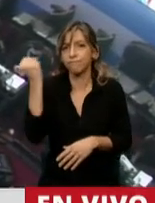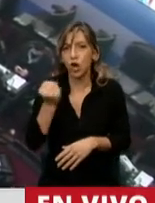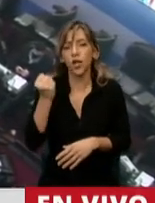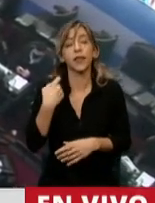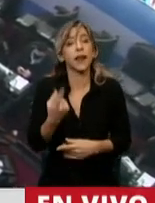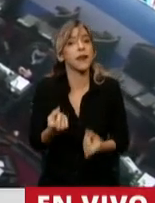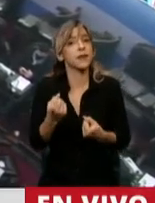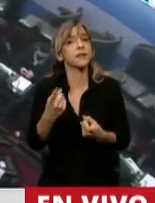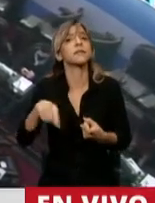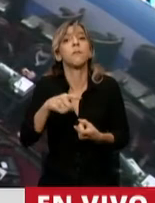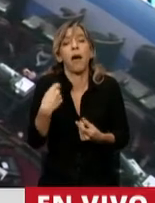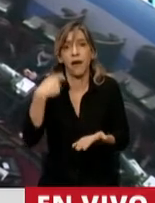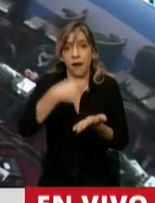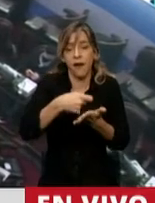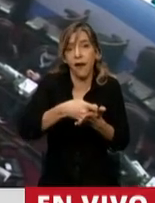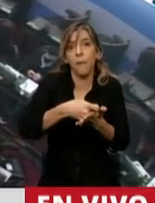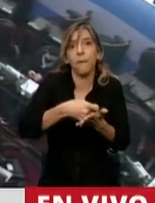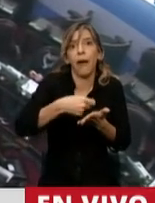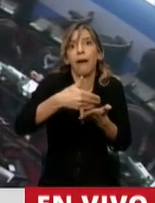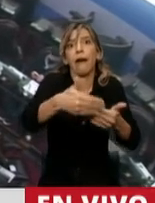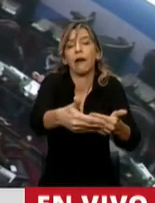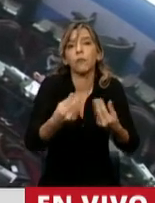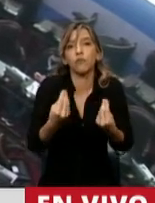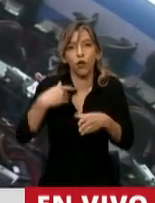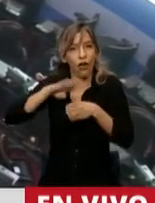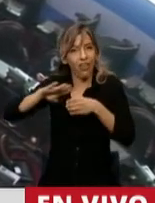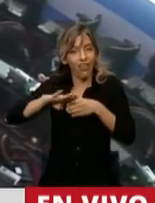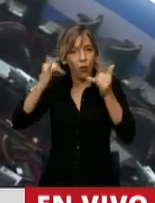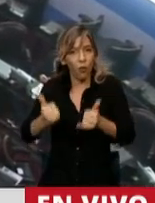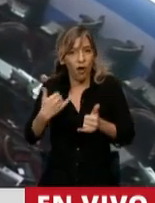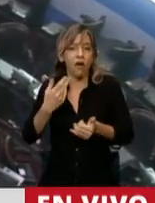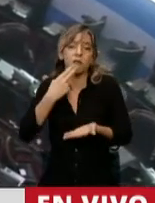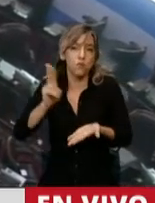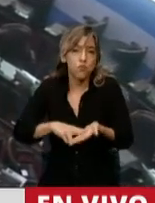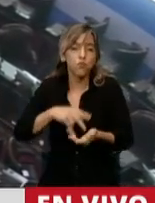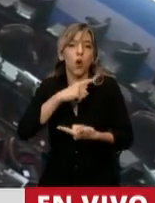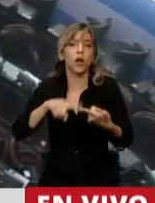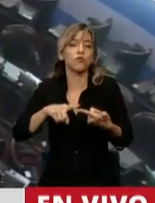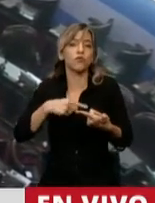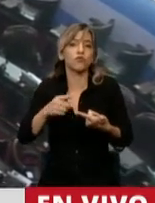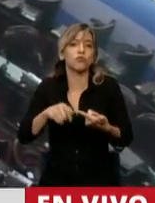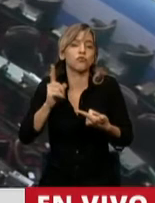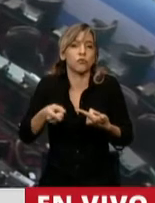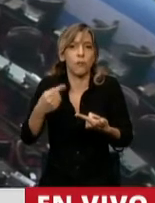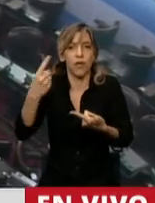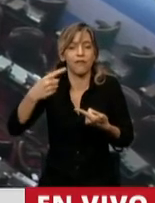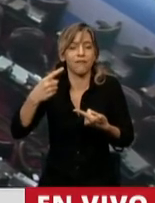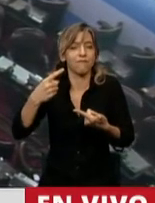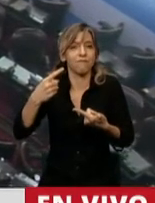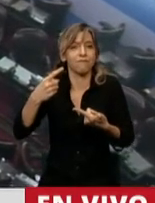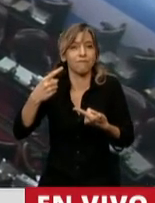...refinanciar las deudas y refinanciar los alcances en materia impositiva, en materia sobre todo de seguridad social,